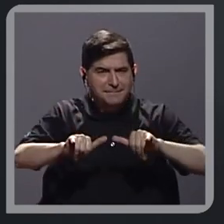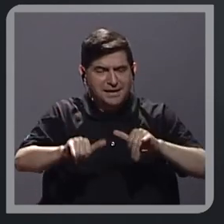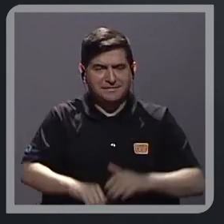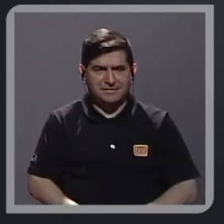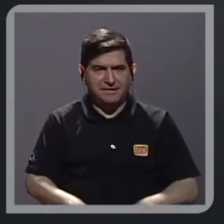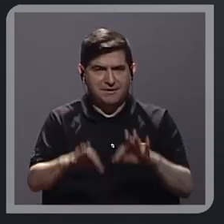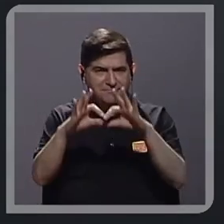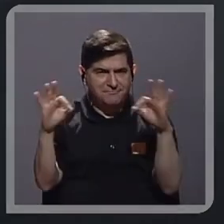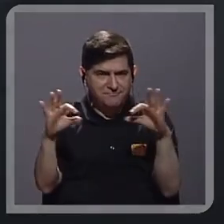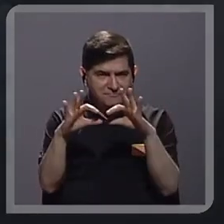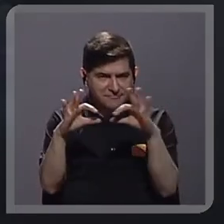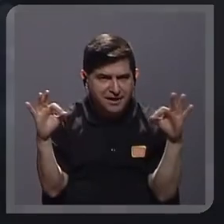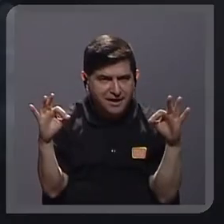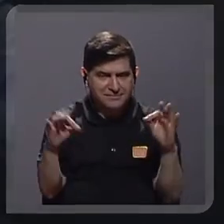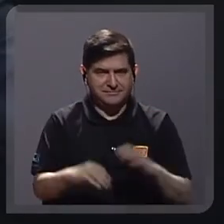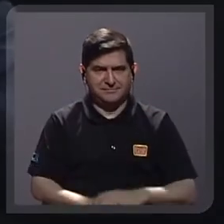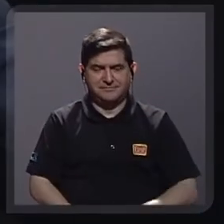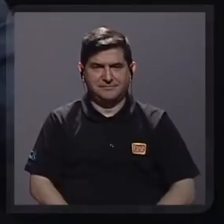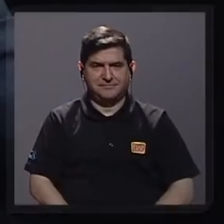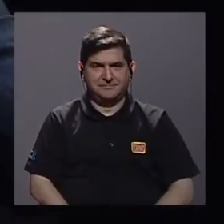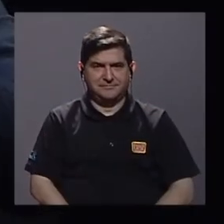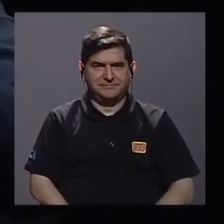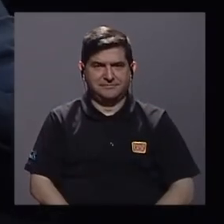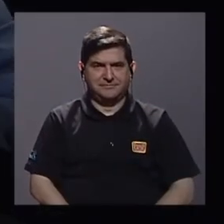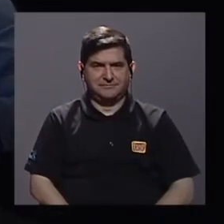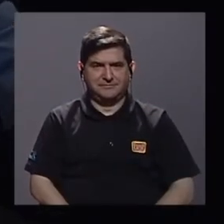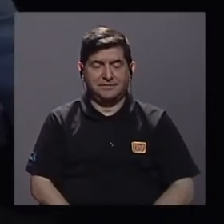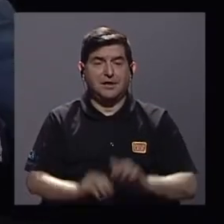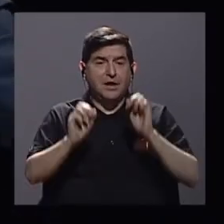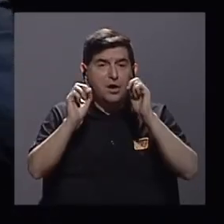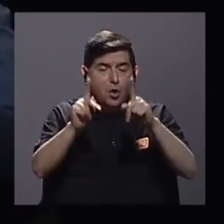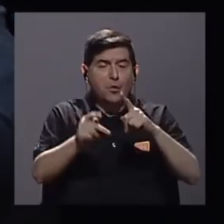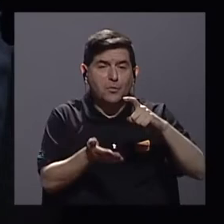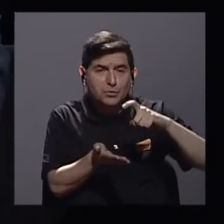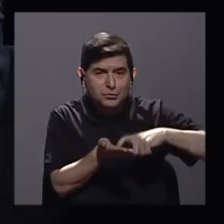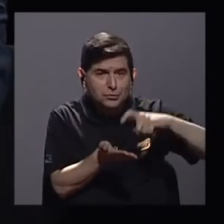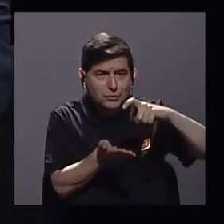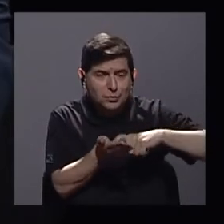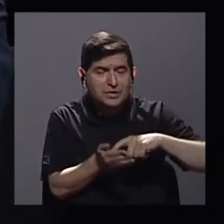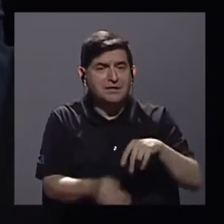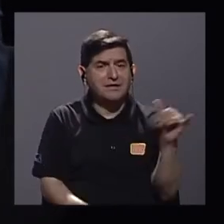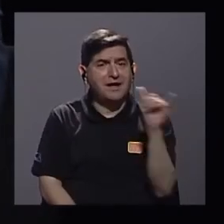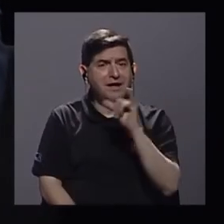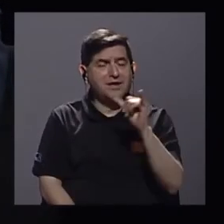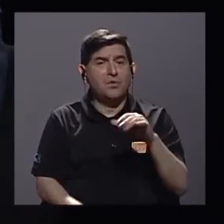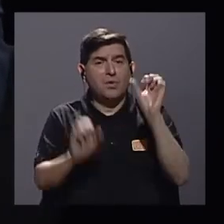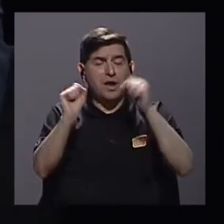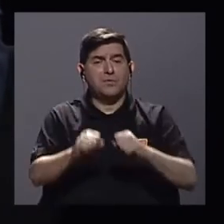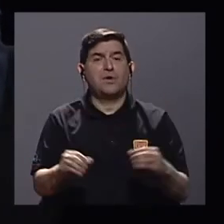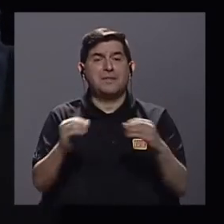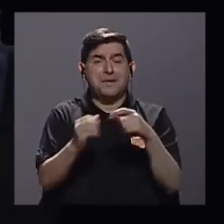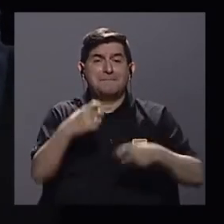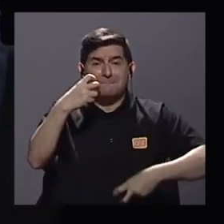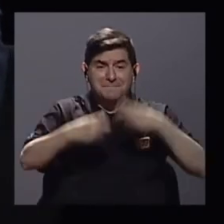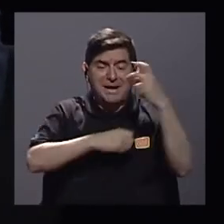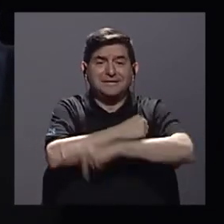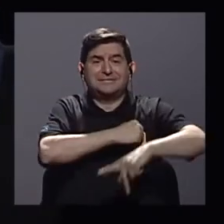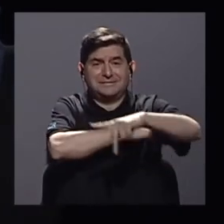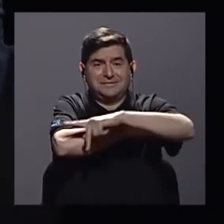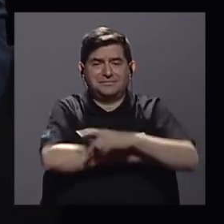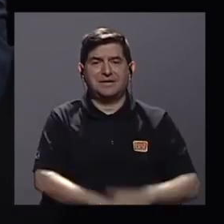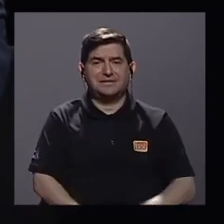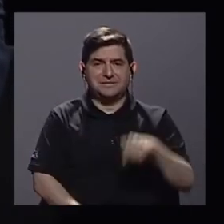frases de cómo la posibilidad de endeudamiento también podría meter en más aprietos al país.